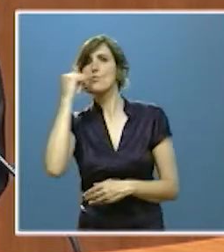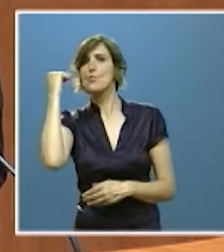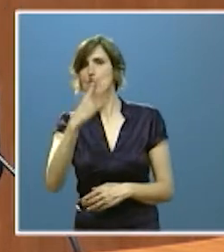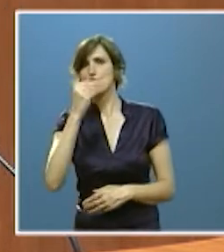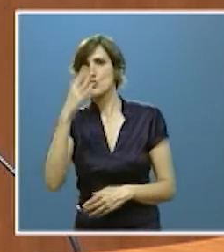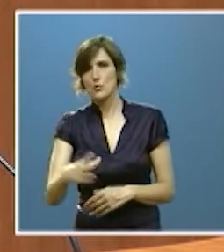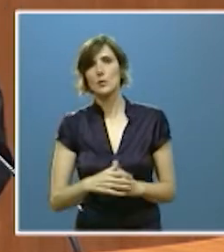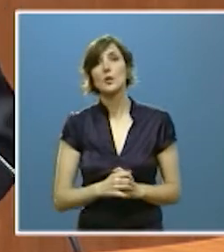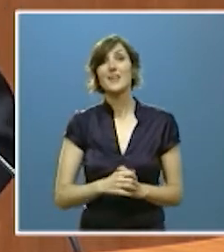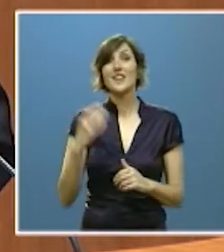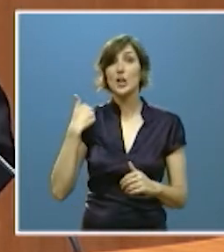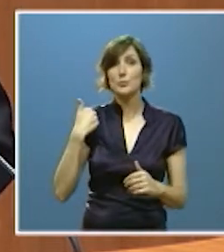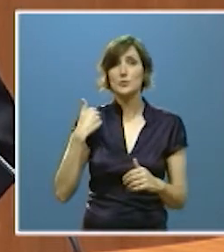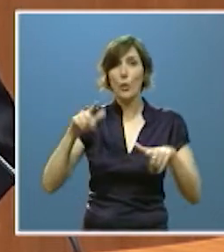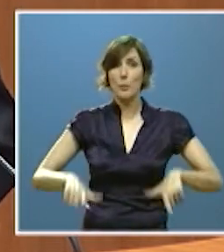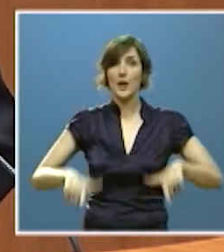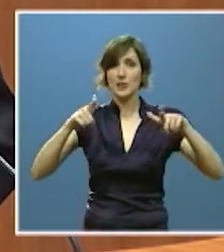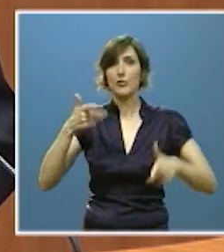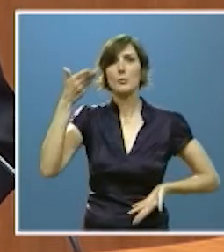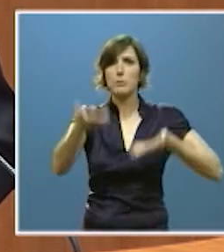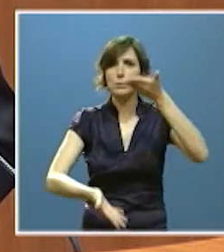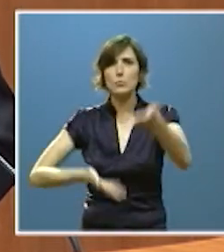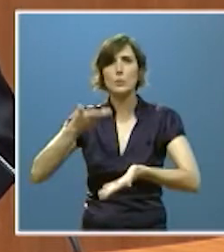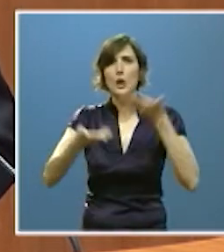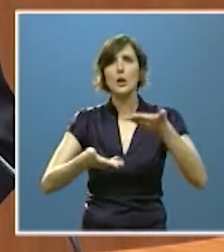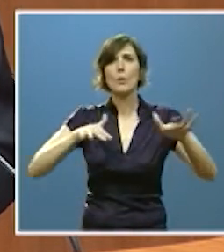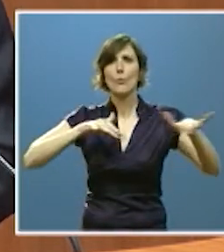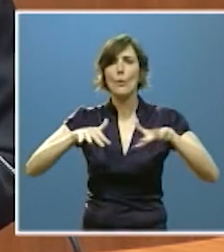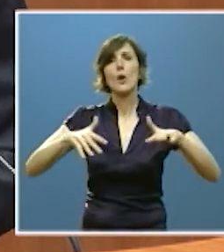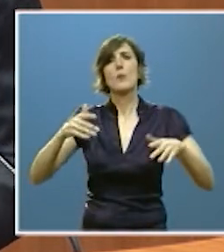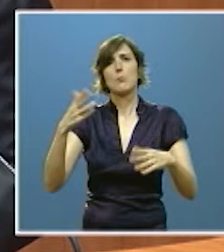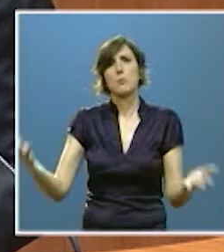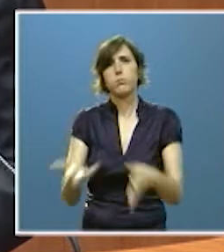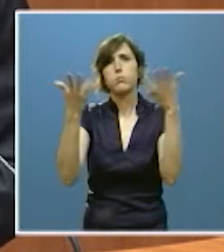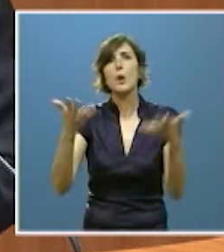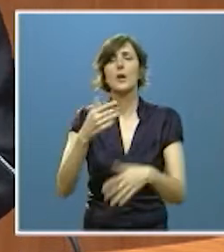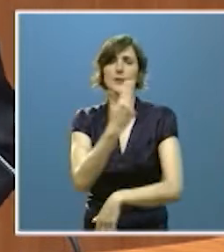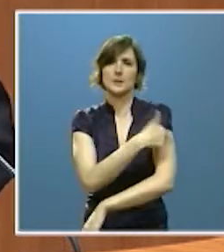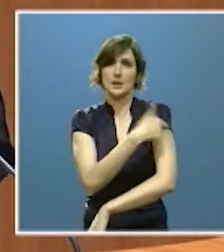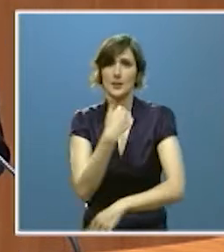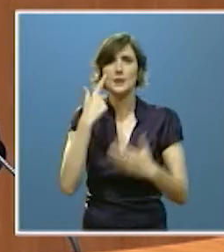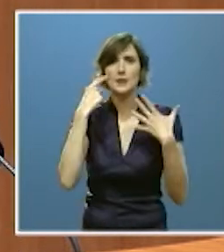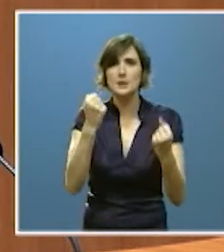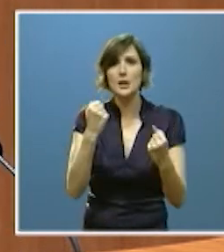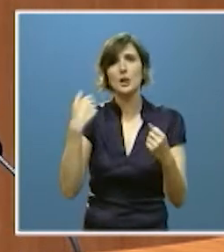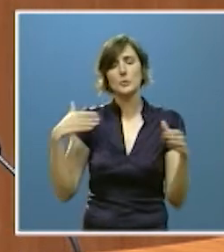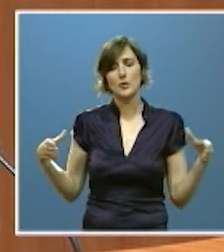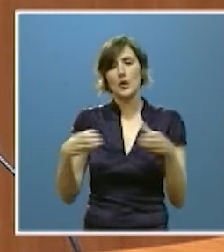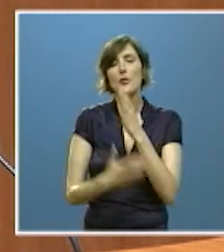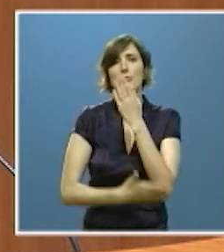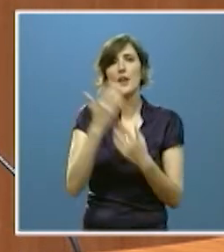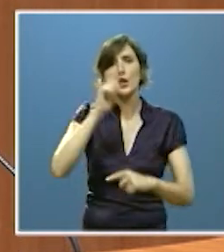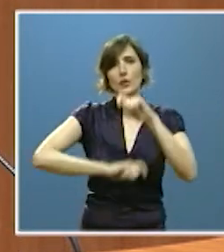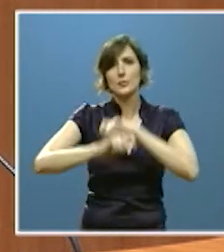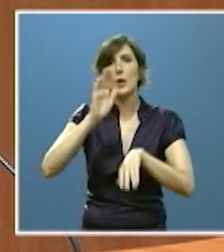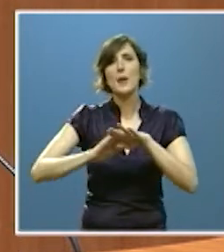propias plataformas convocantes de las movilizaciones por la sanidad agrupadas en este caso en la federación de asociaciones para la